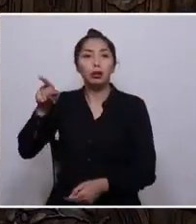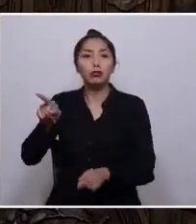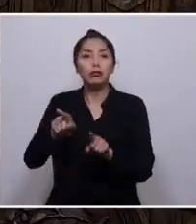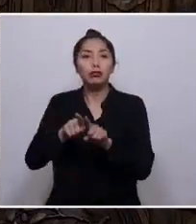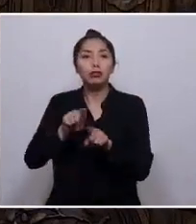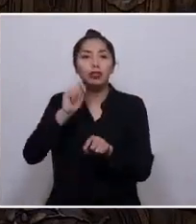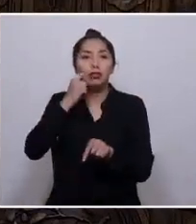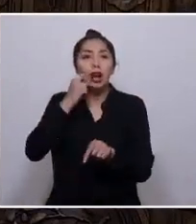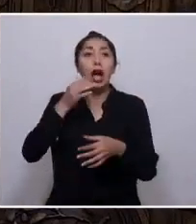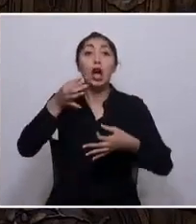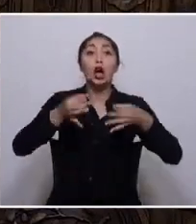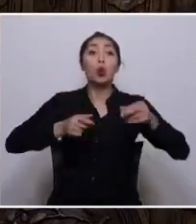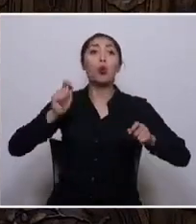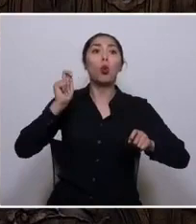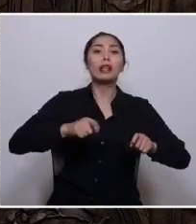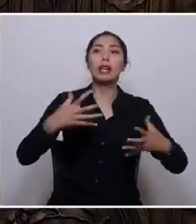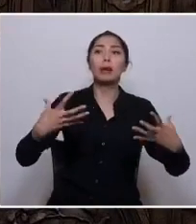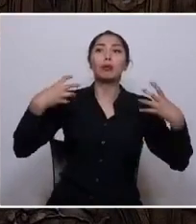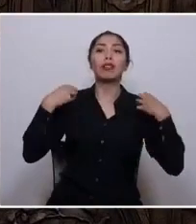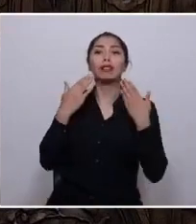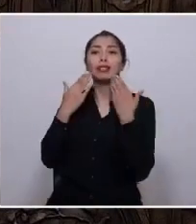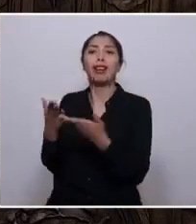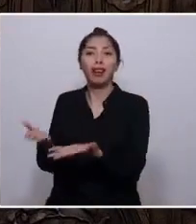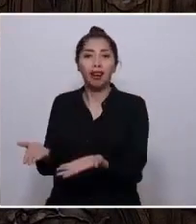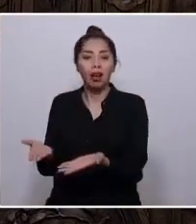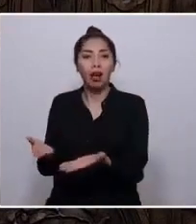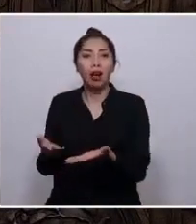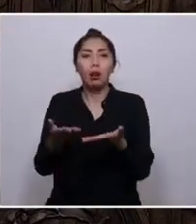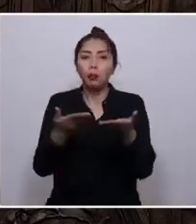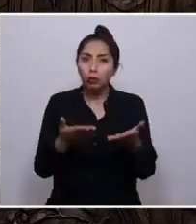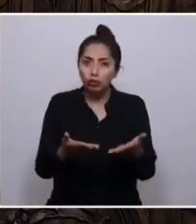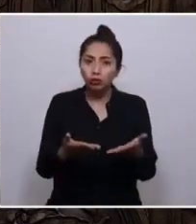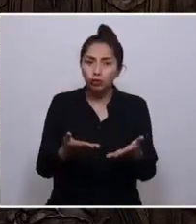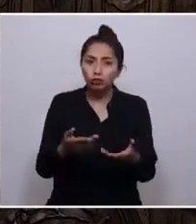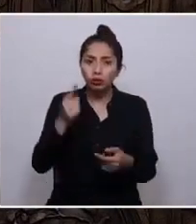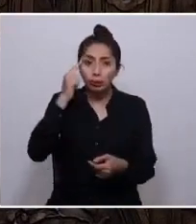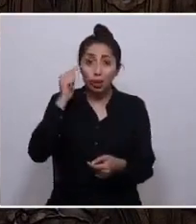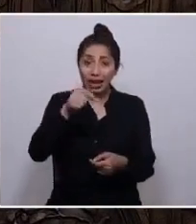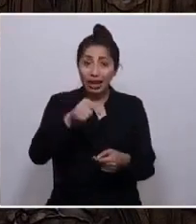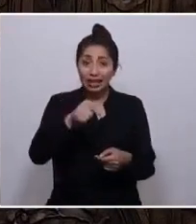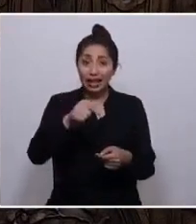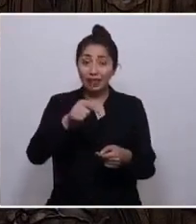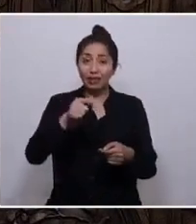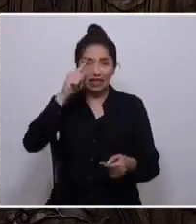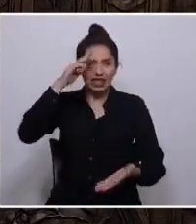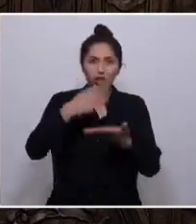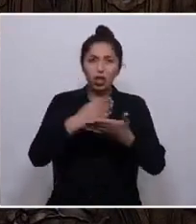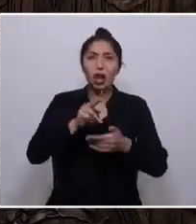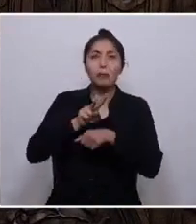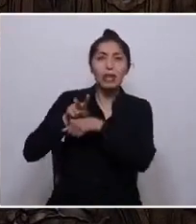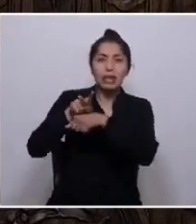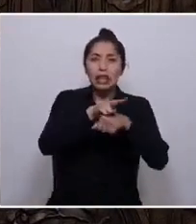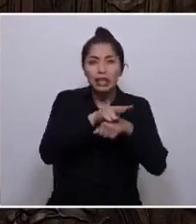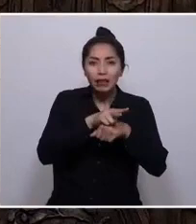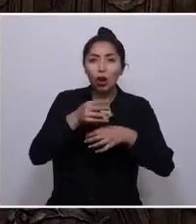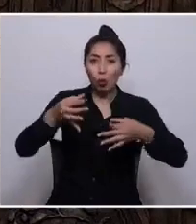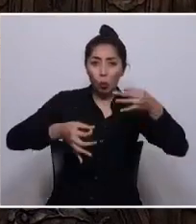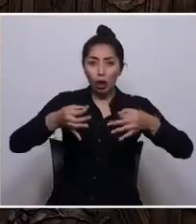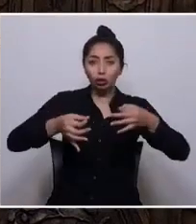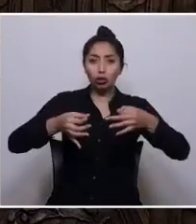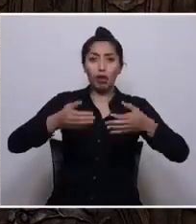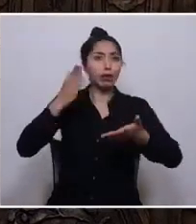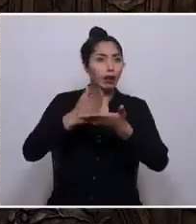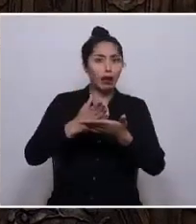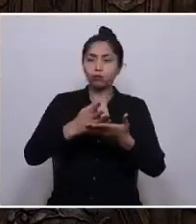cargo de los jueces. Por eso sostenemos que se pueden alterar estas sentencias administrativas, mal llamadas, firmas y ejecutoriadas del artículo